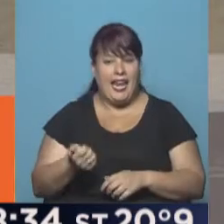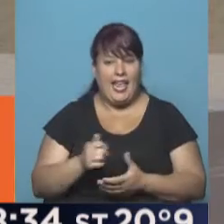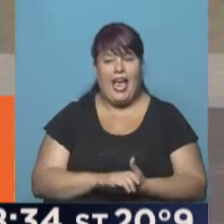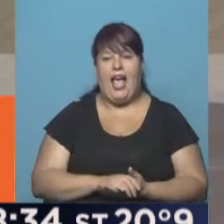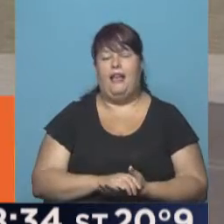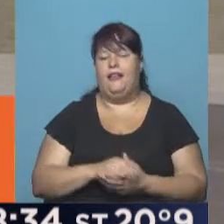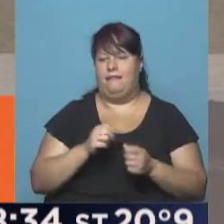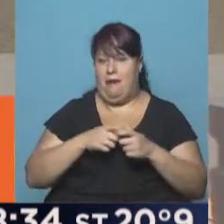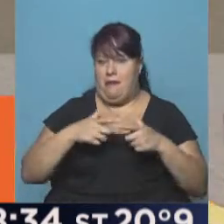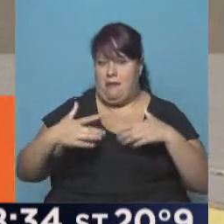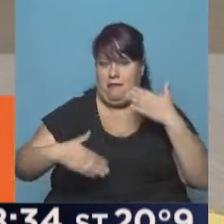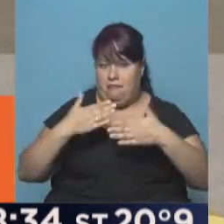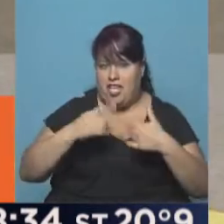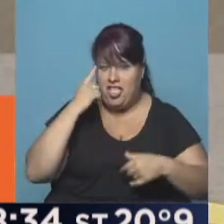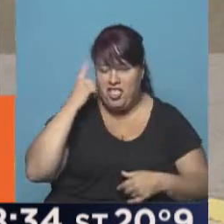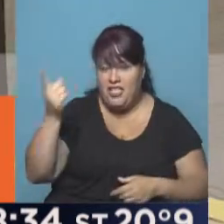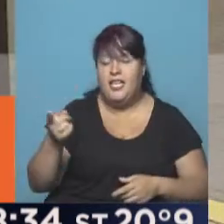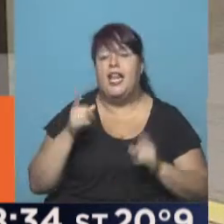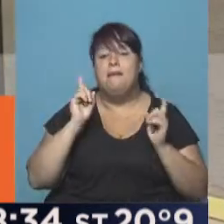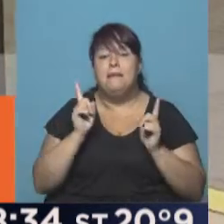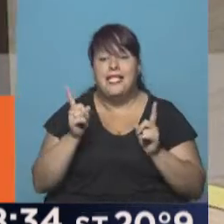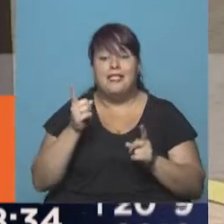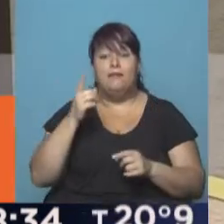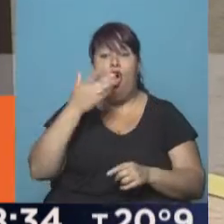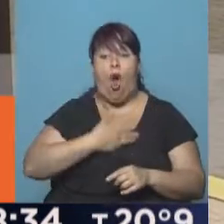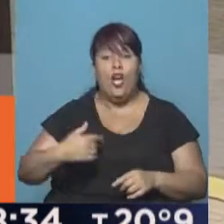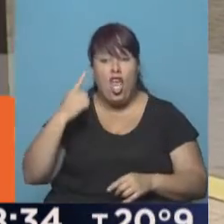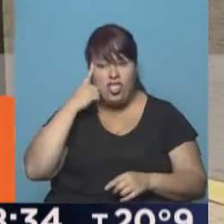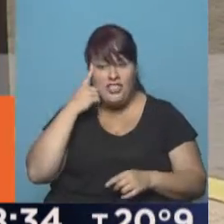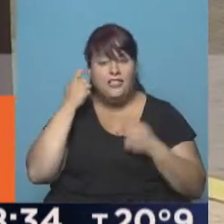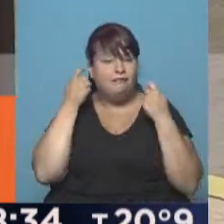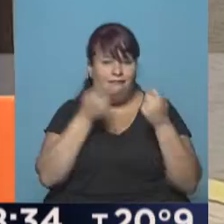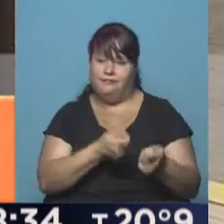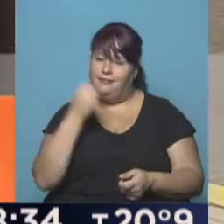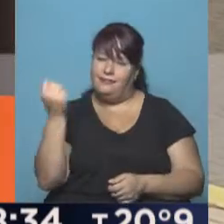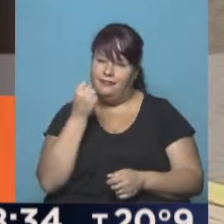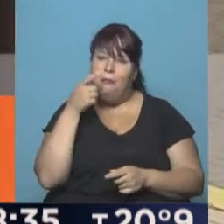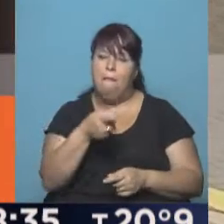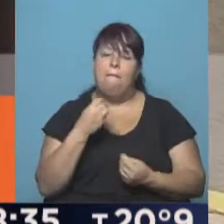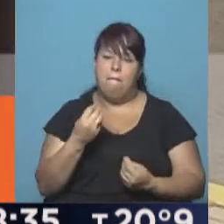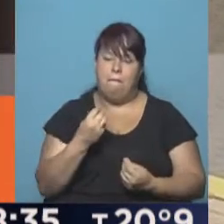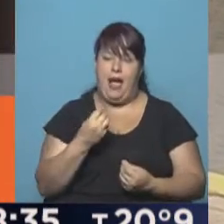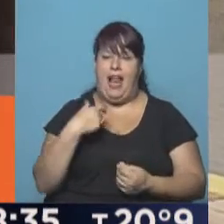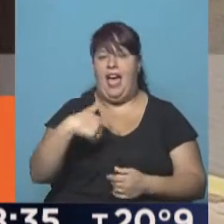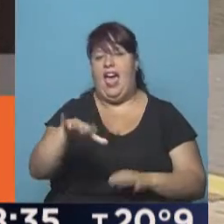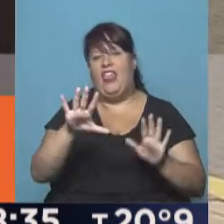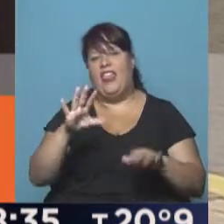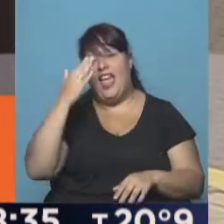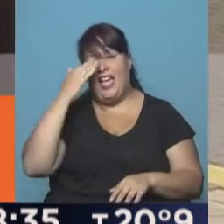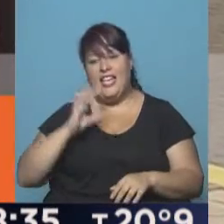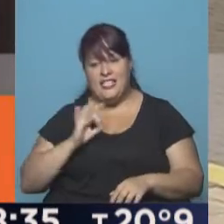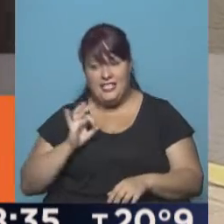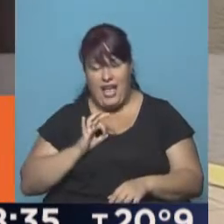no para de crecer en China, y al cual el propio gobierno chino le apuesta justamente tanto para, en 10, 15 años,